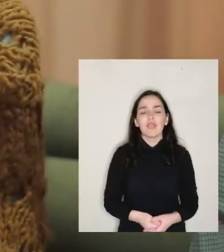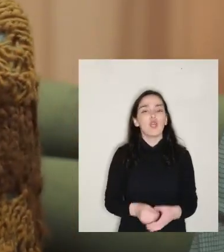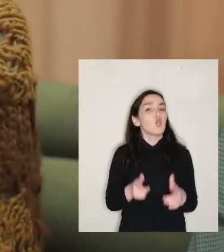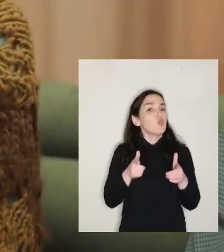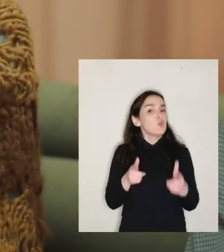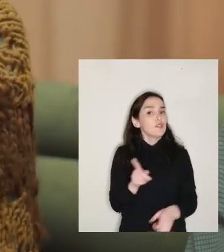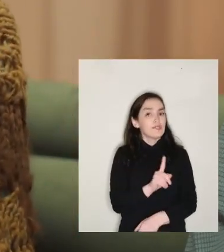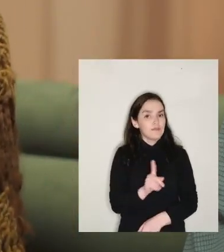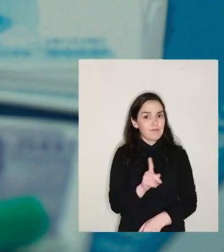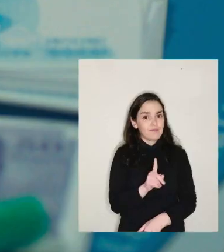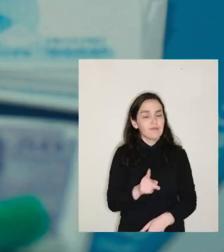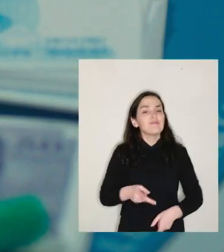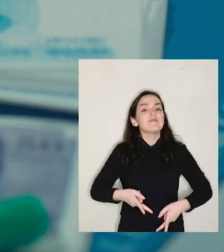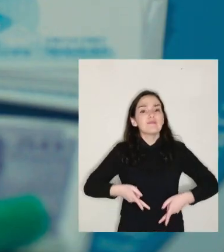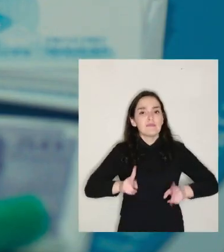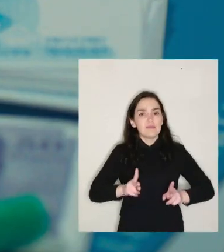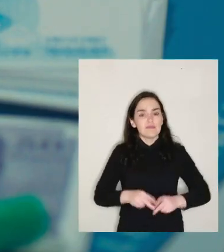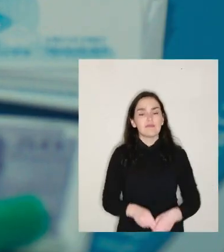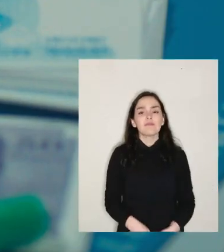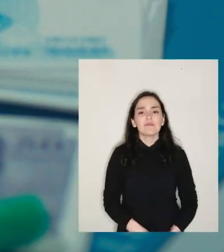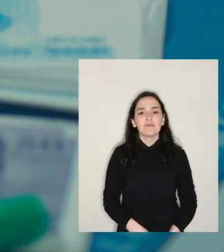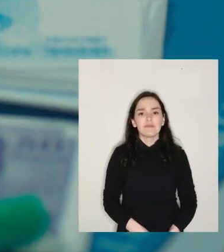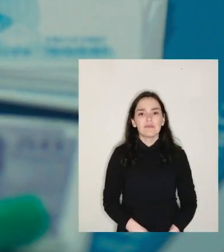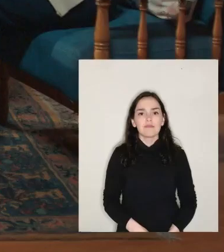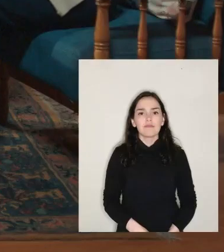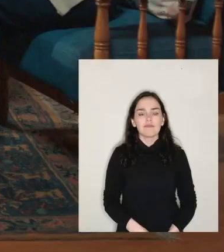No es suerte, es un derecho.